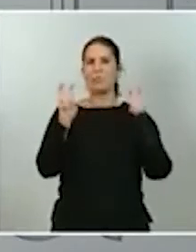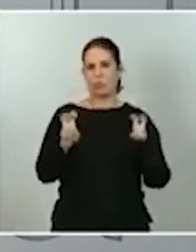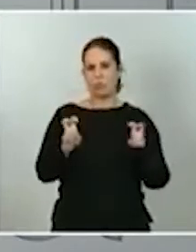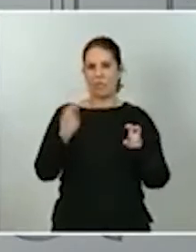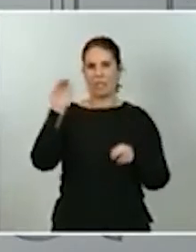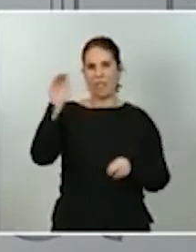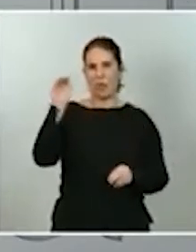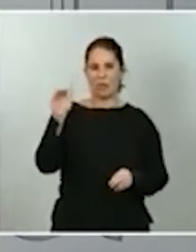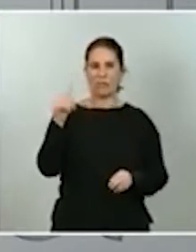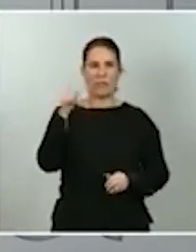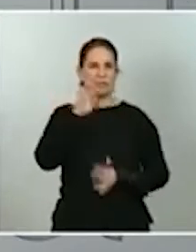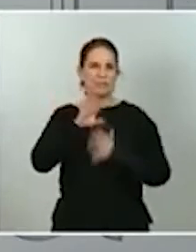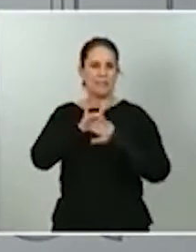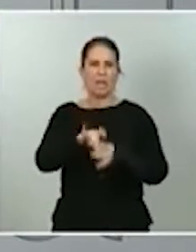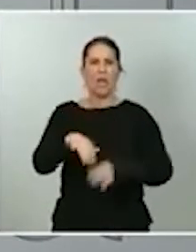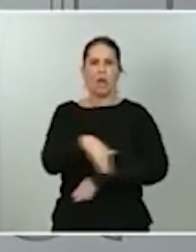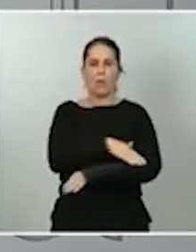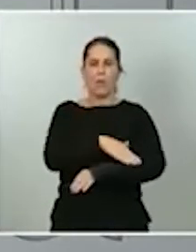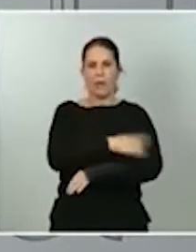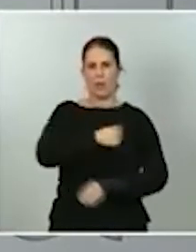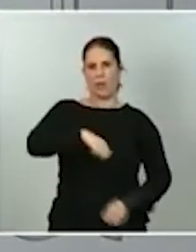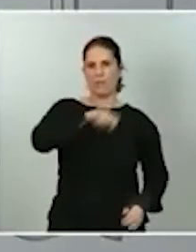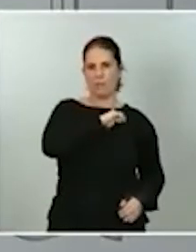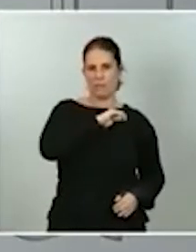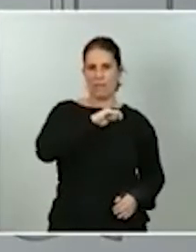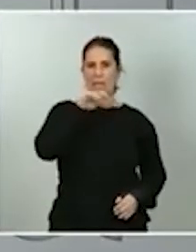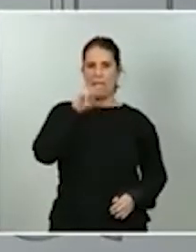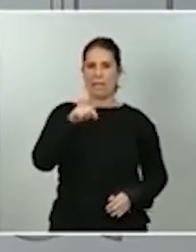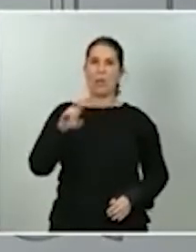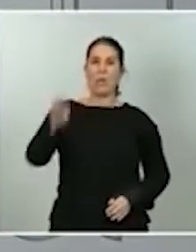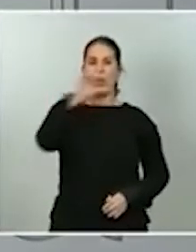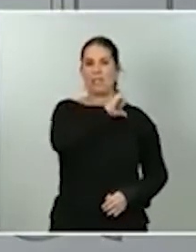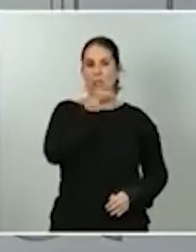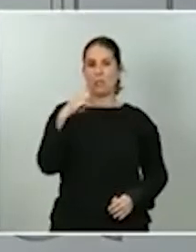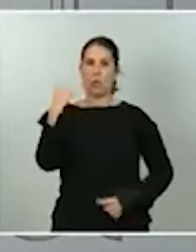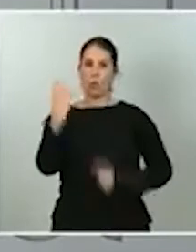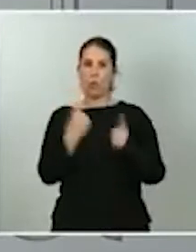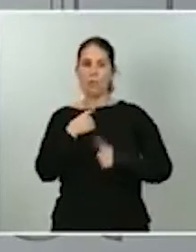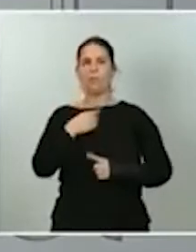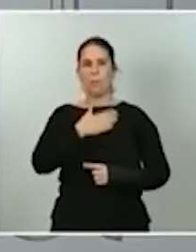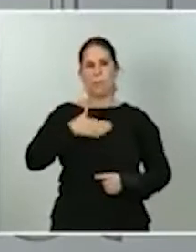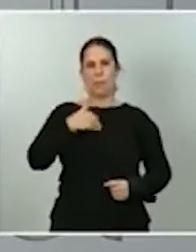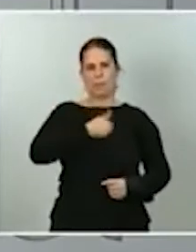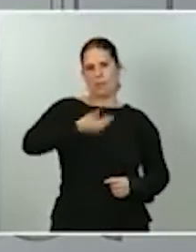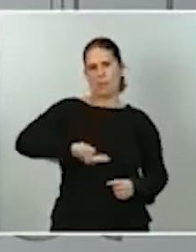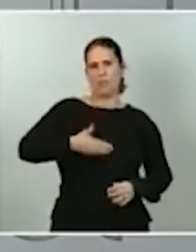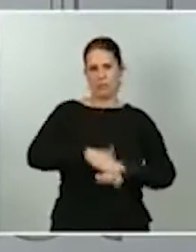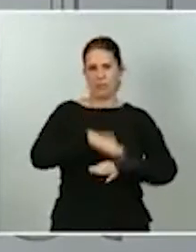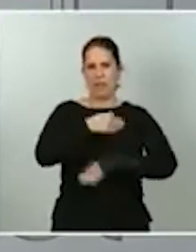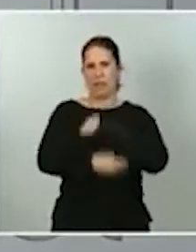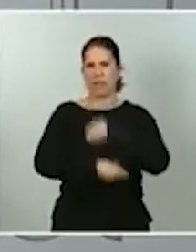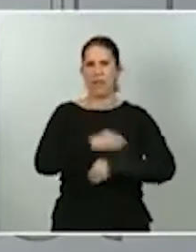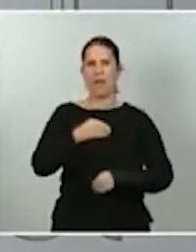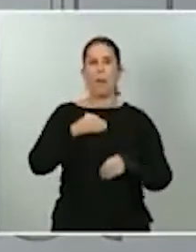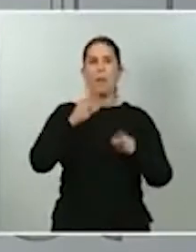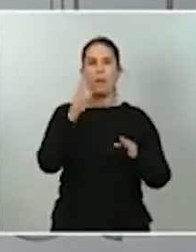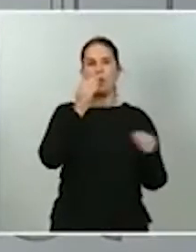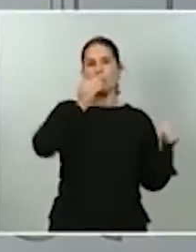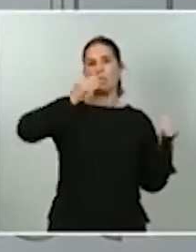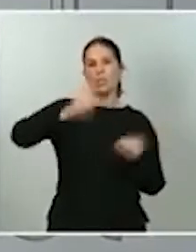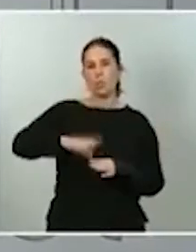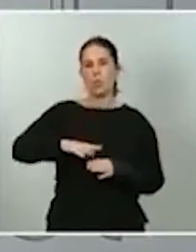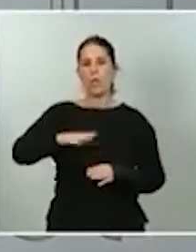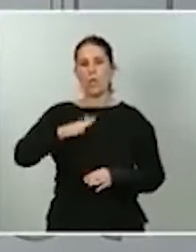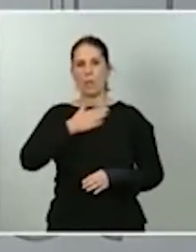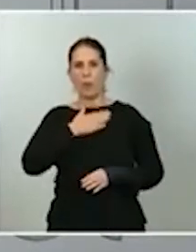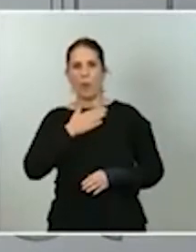al Gobierno de España y en la que comunidades autónomas tienen un papel que jugar, pero que en ningún caso puede ser sustitutivo del propio que mantiene